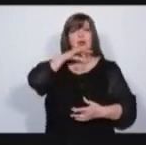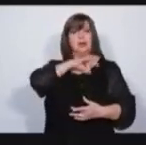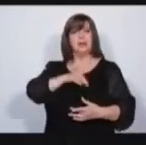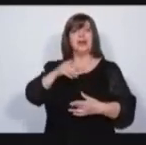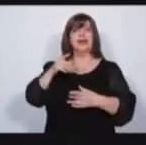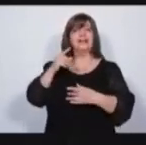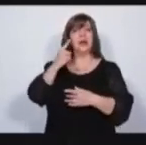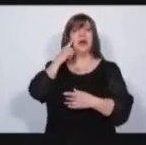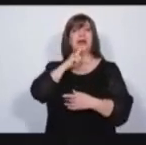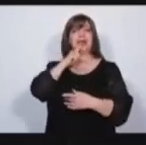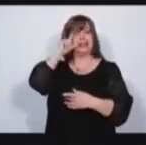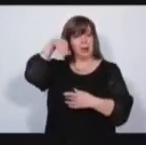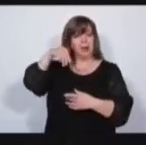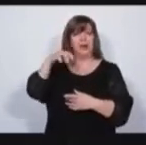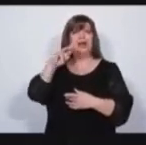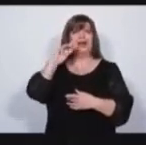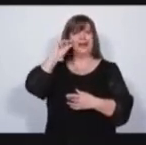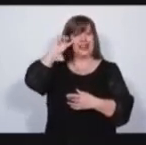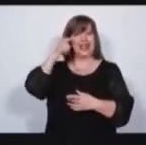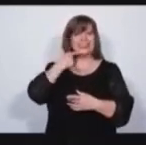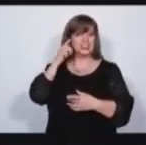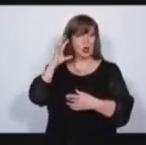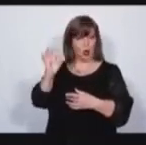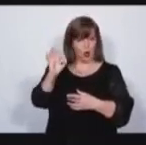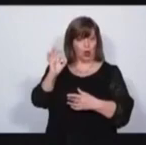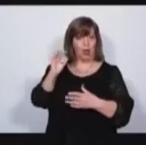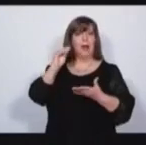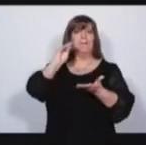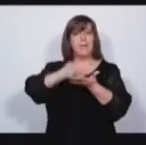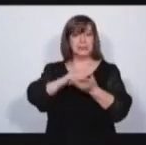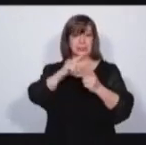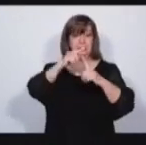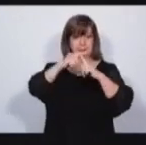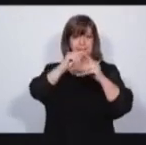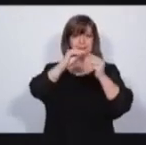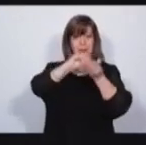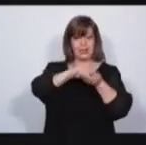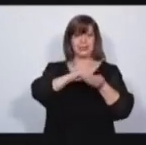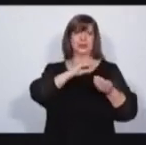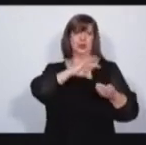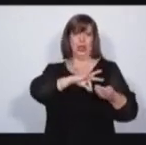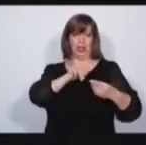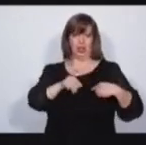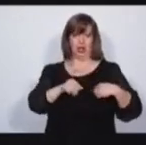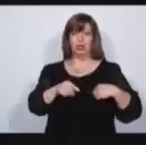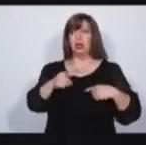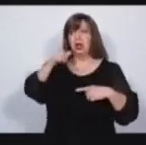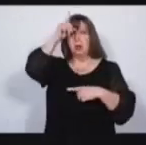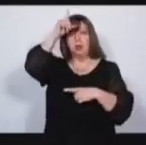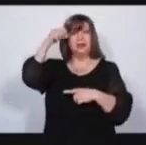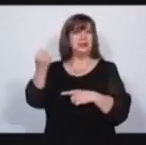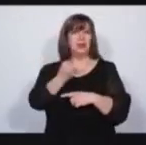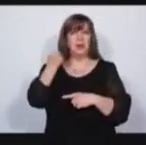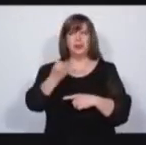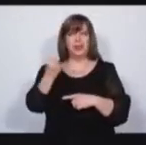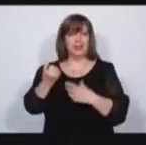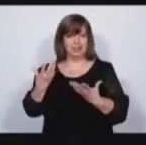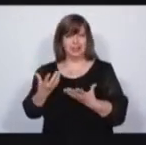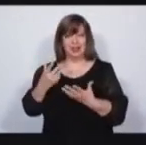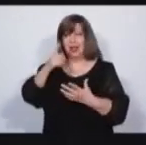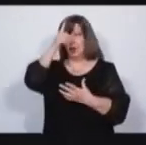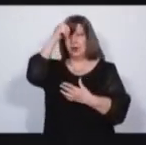riesgo al igual que la Policía Federal. Miren, la provincia no necesita policías que me cuiden